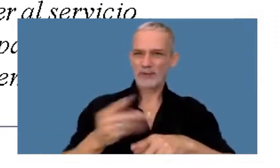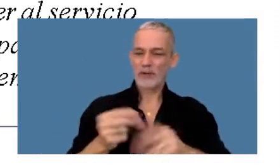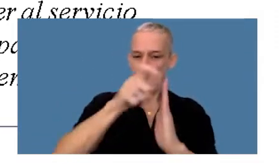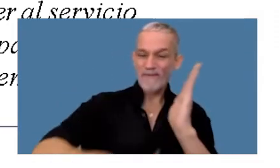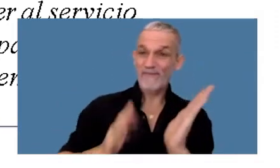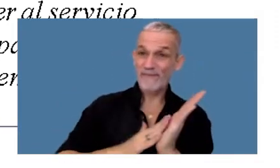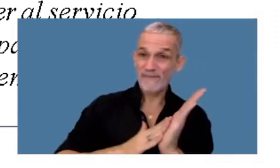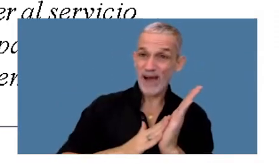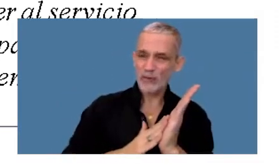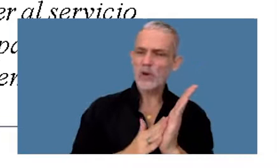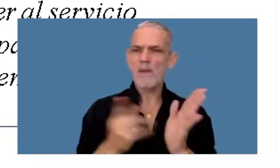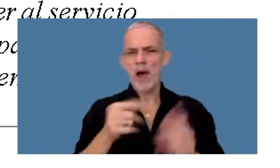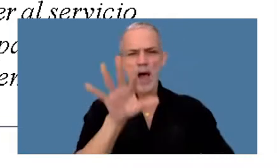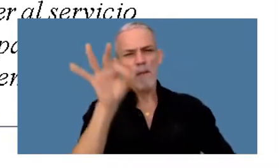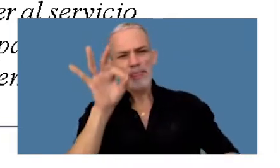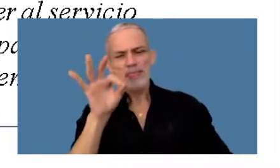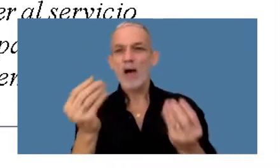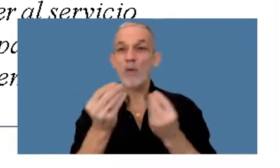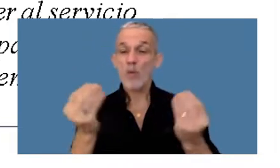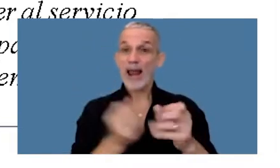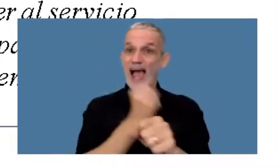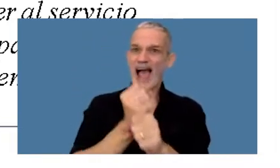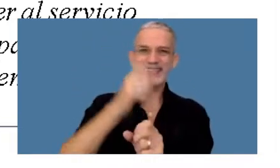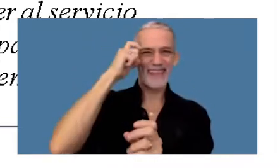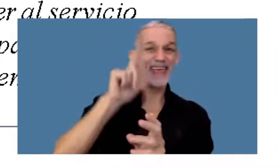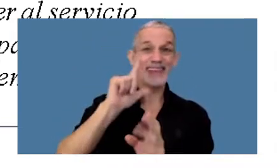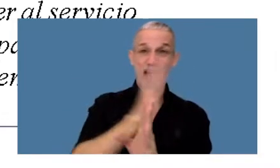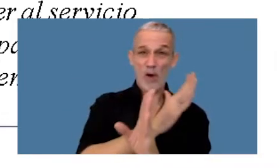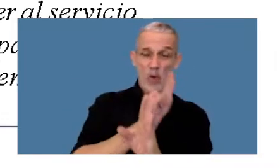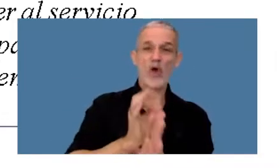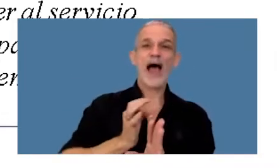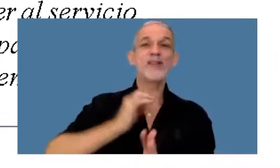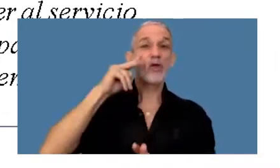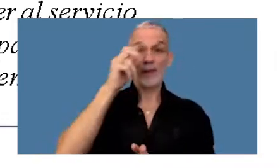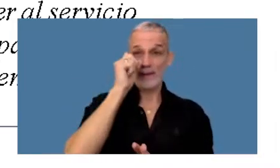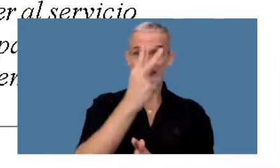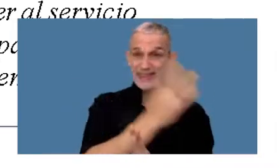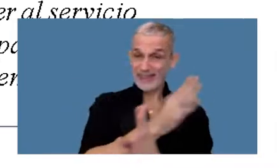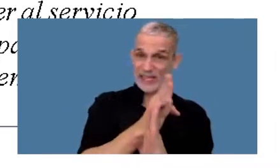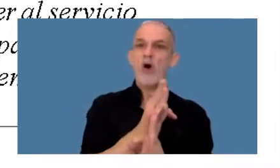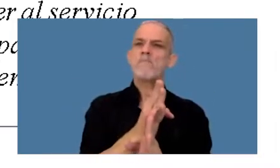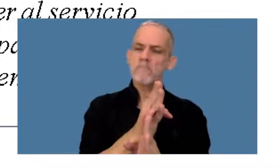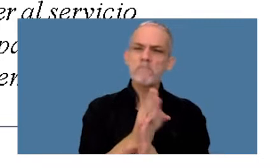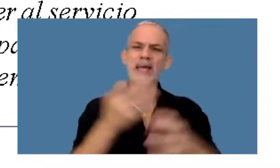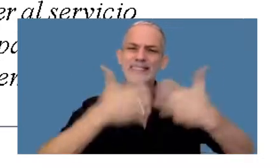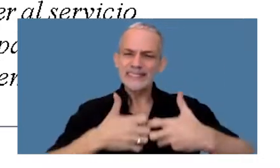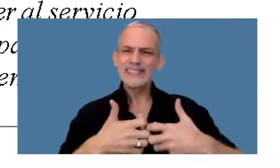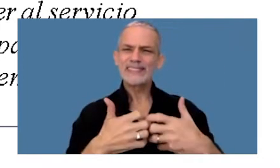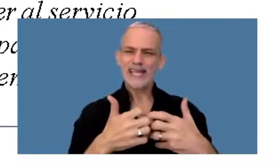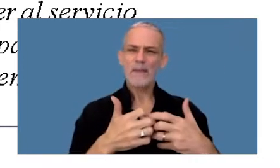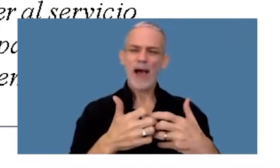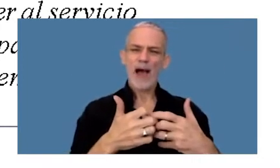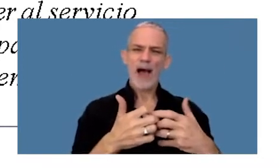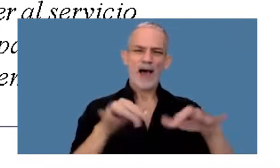régimen que hayan ejercido la opción hasta el 10 de julio del 2022, accediendo al sistema registral